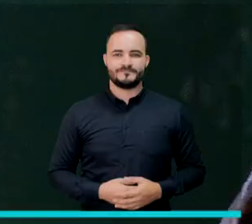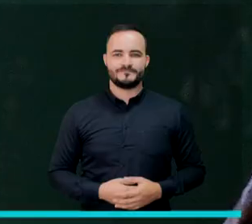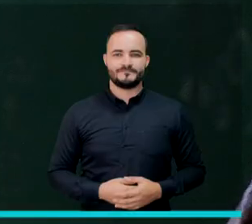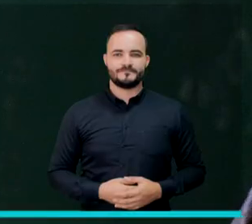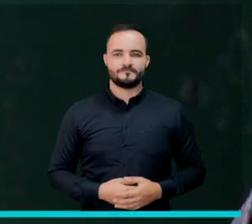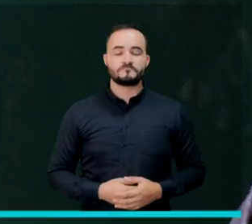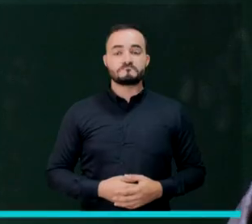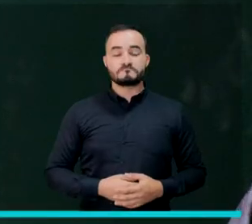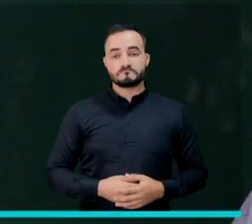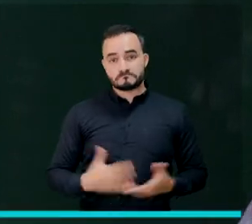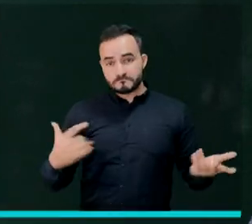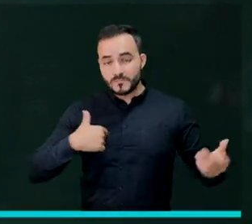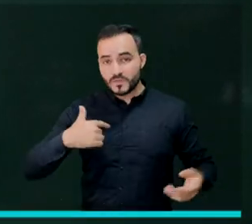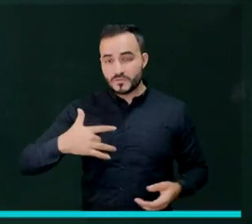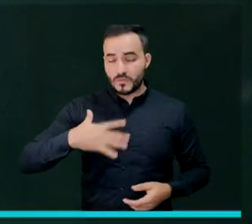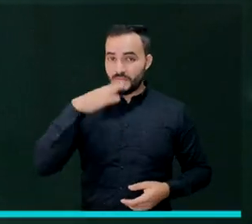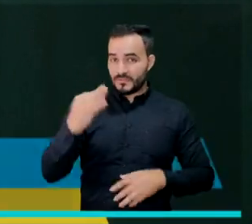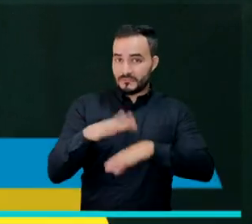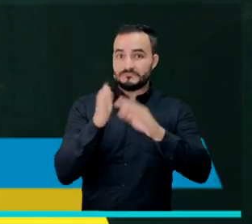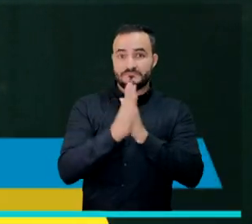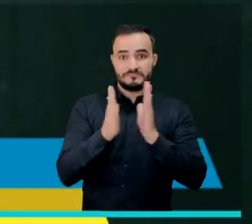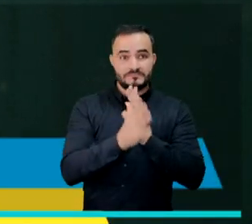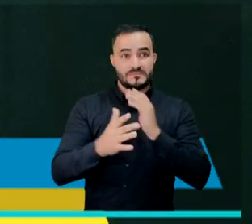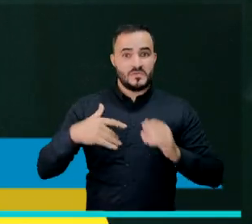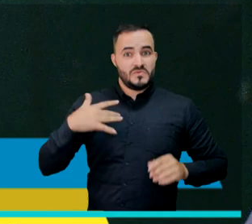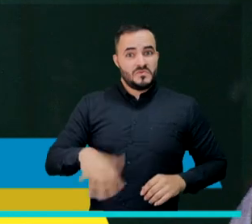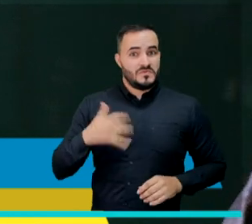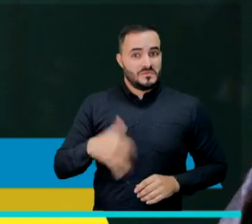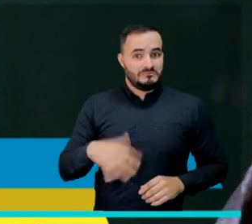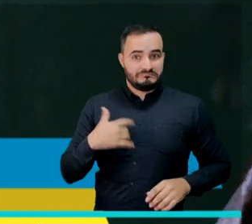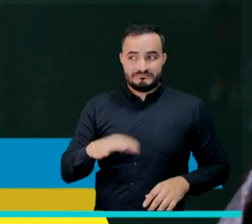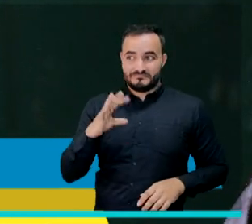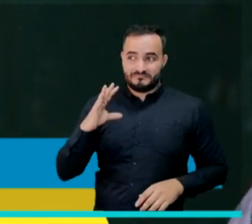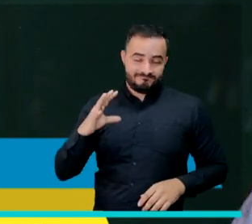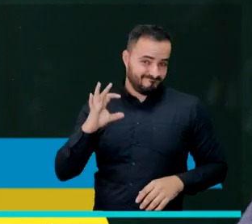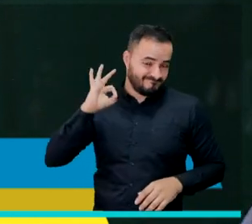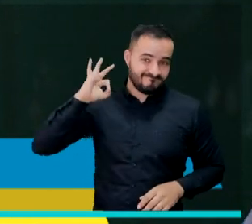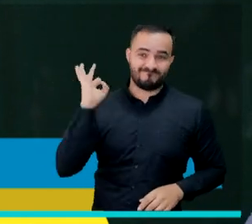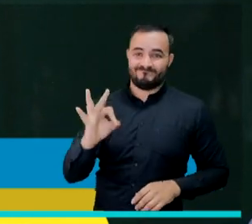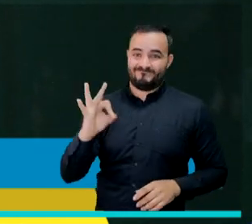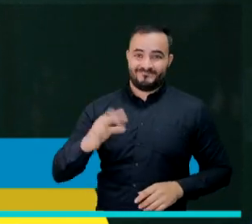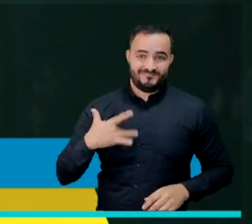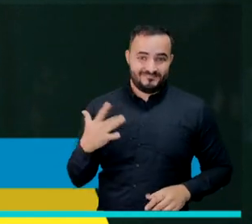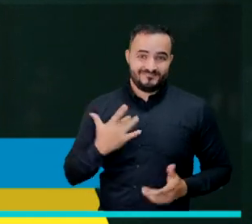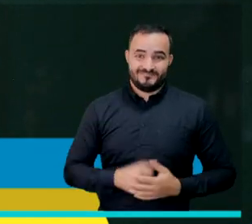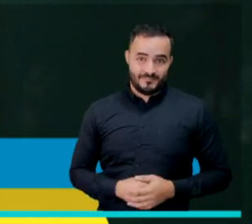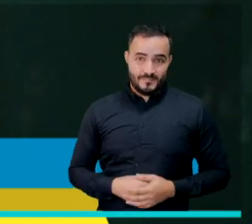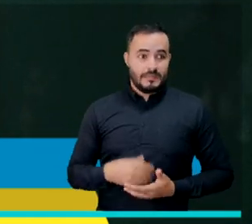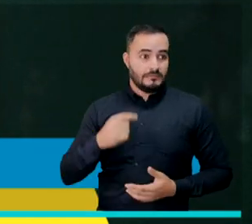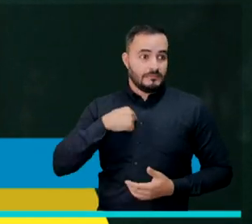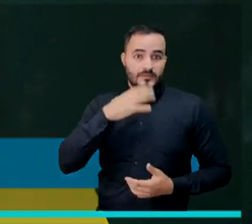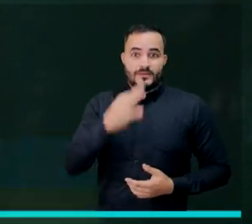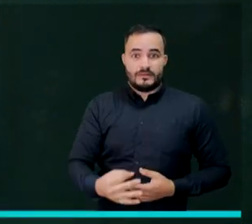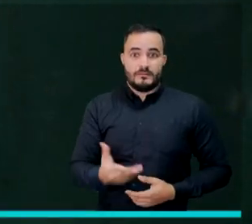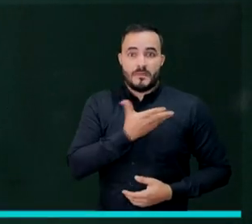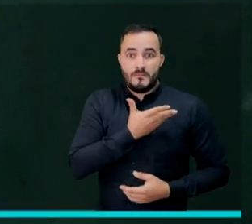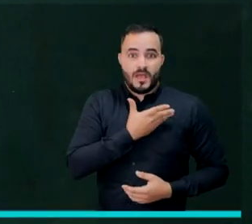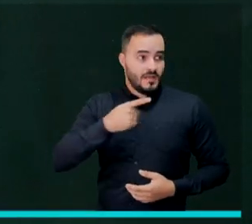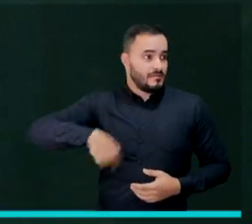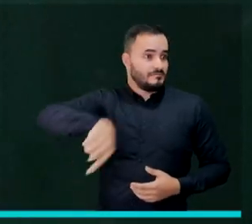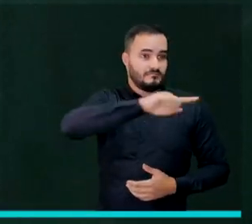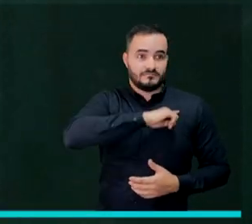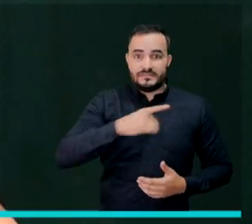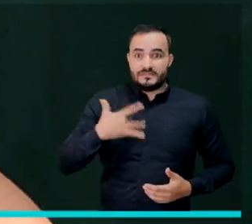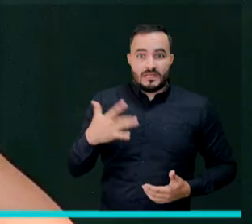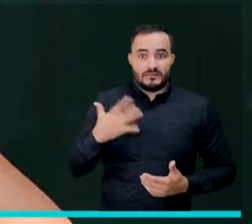Me parece muy espectacular porque a nosotros las madres nos queda muy